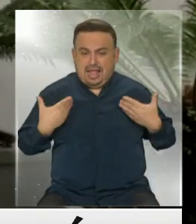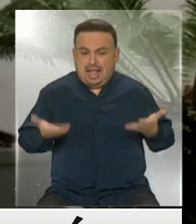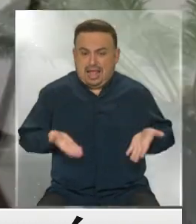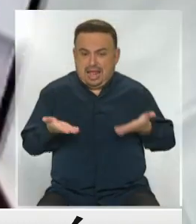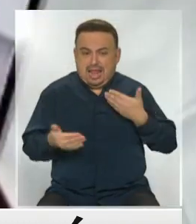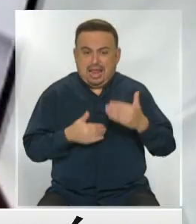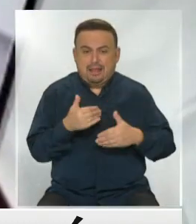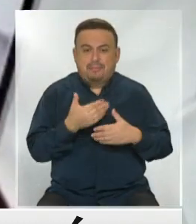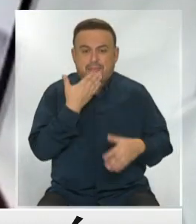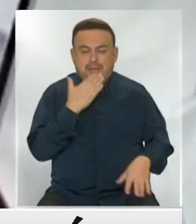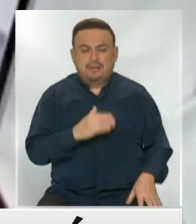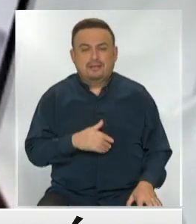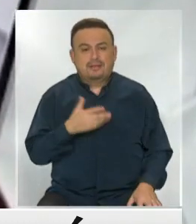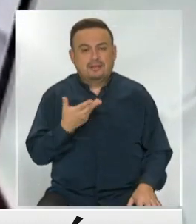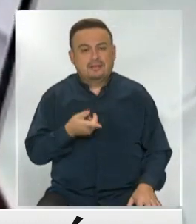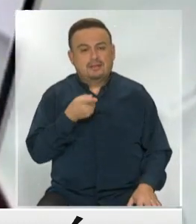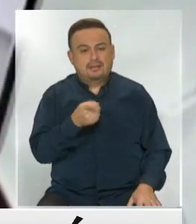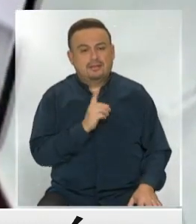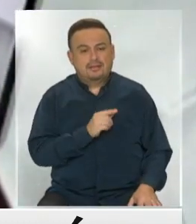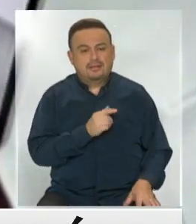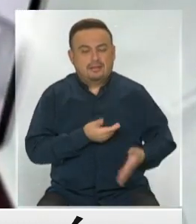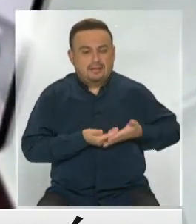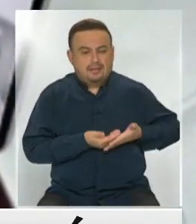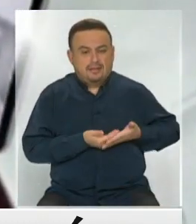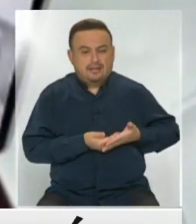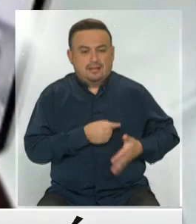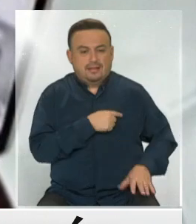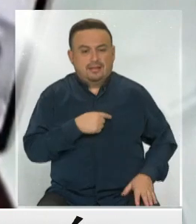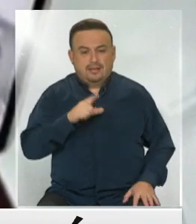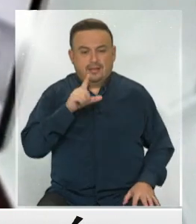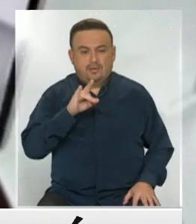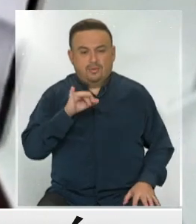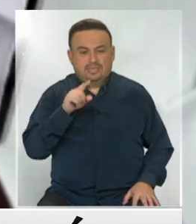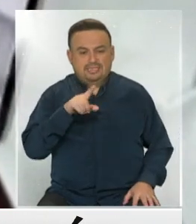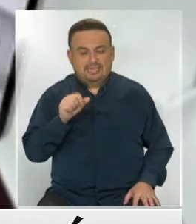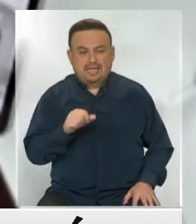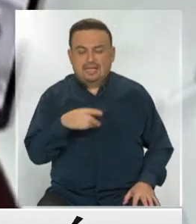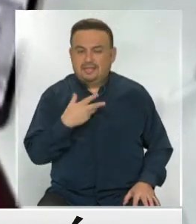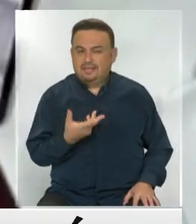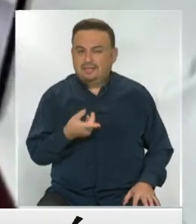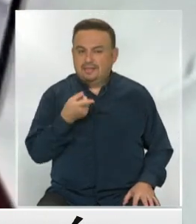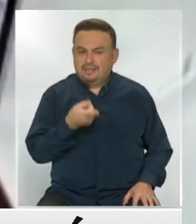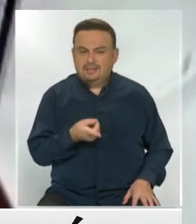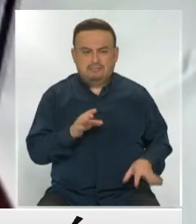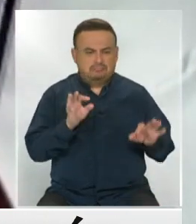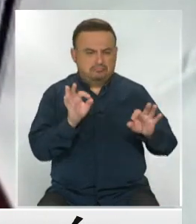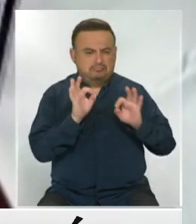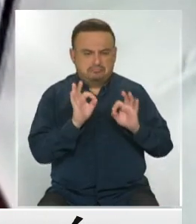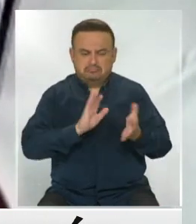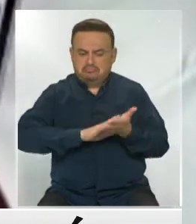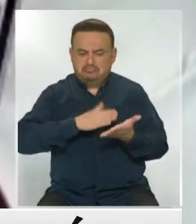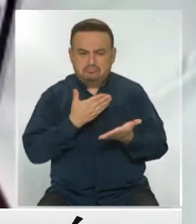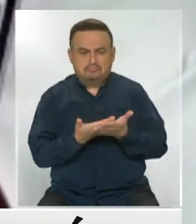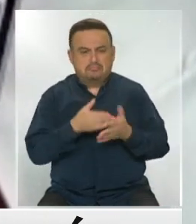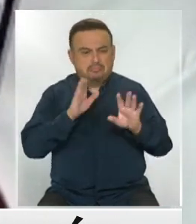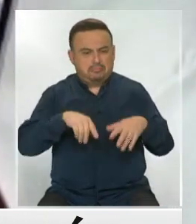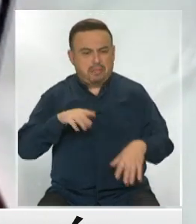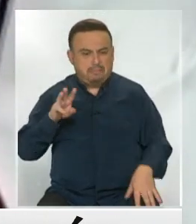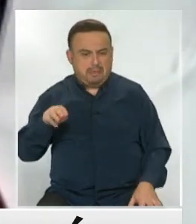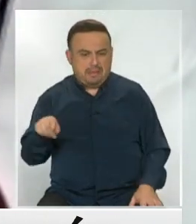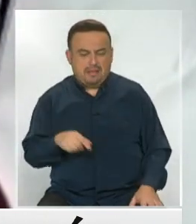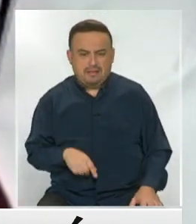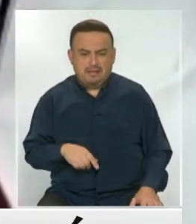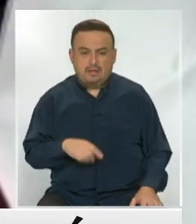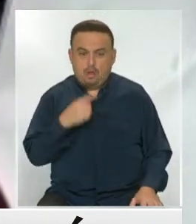mejorar. Bueno, esta pequeña se llama Luisa y la verdad es que estaba en perfectas condiciones, al igual que su mamá,